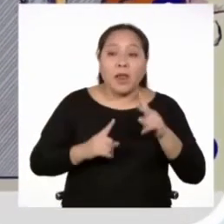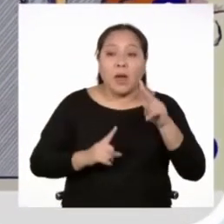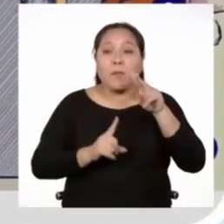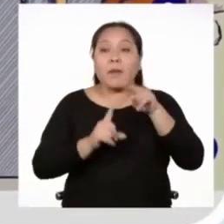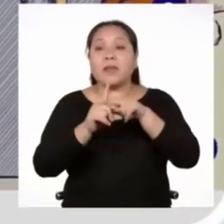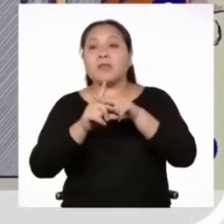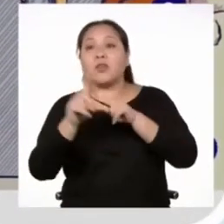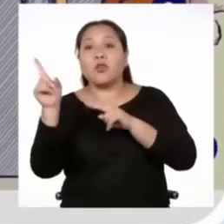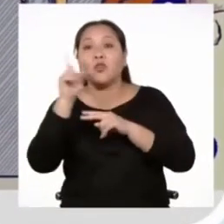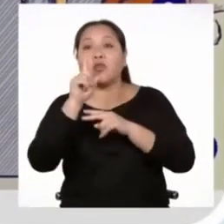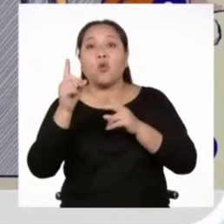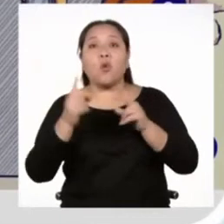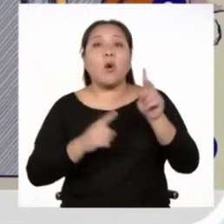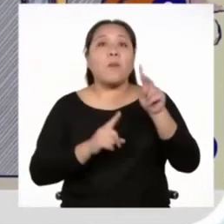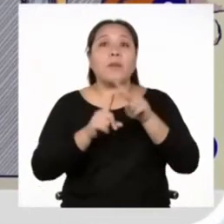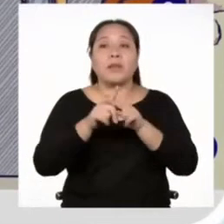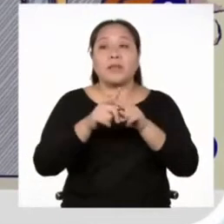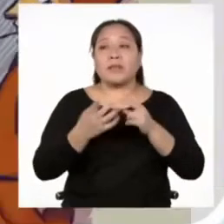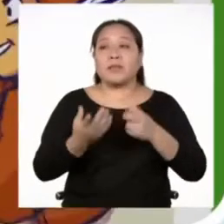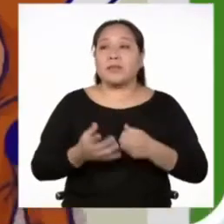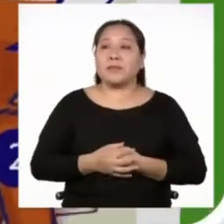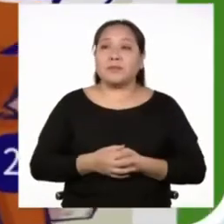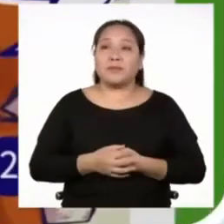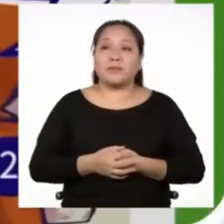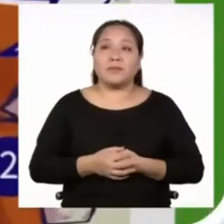historia.